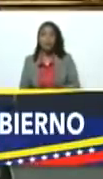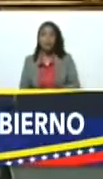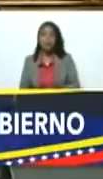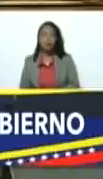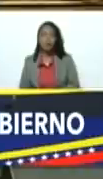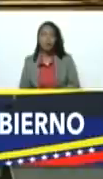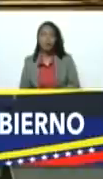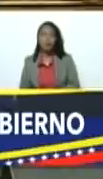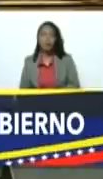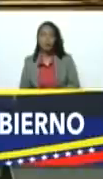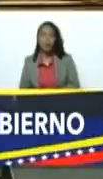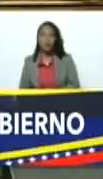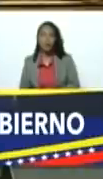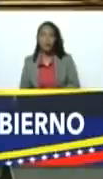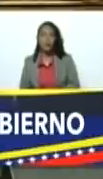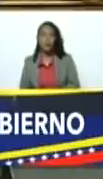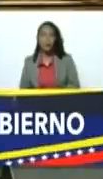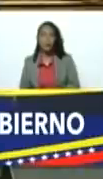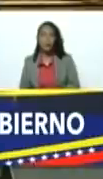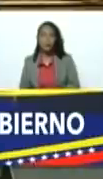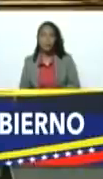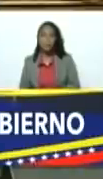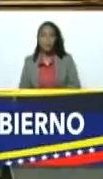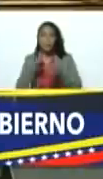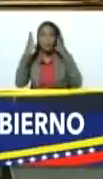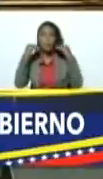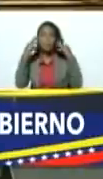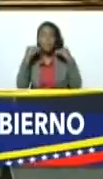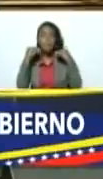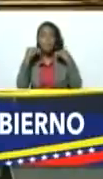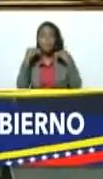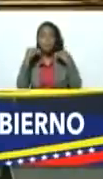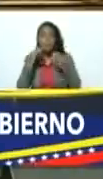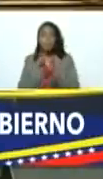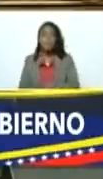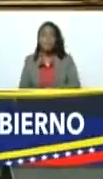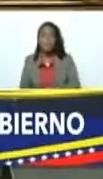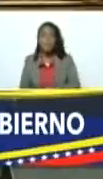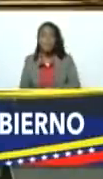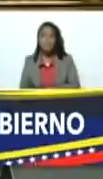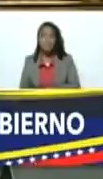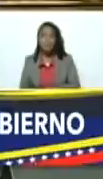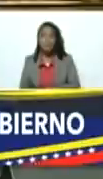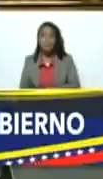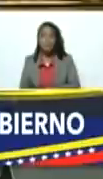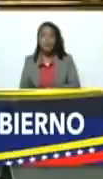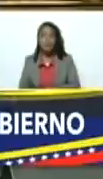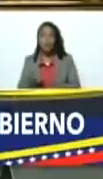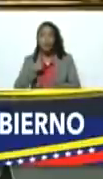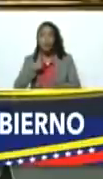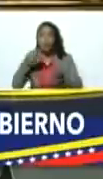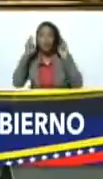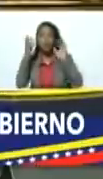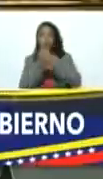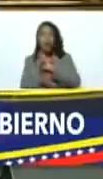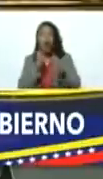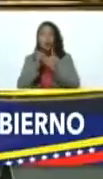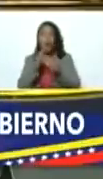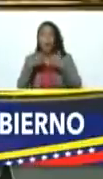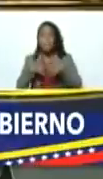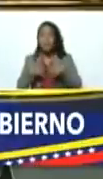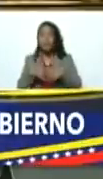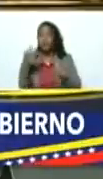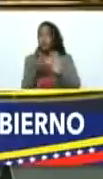la experiencia Wilmer Castro Sotelo a la cual me refiero de algunas empresas sobre todo